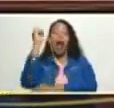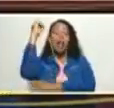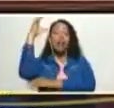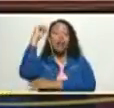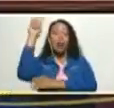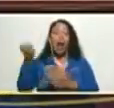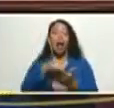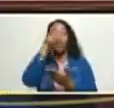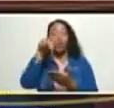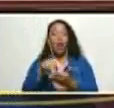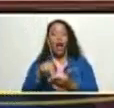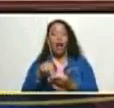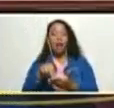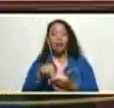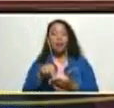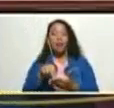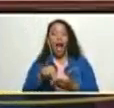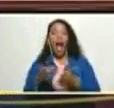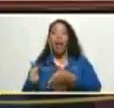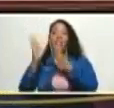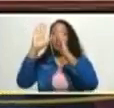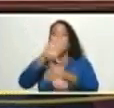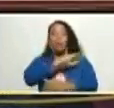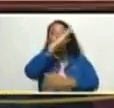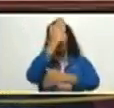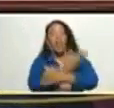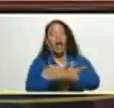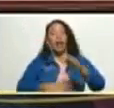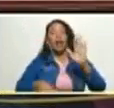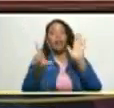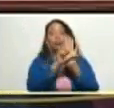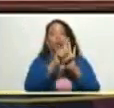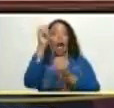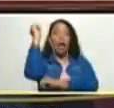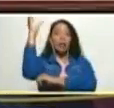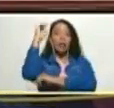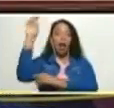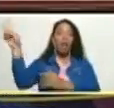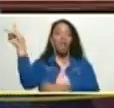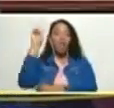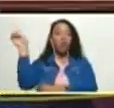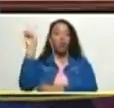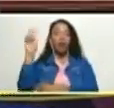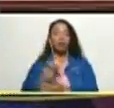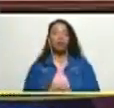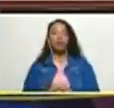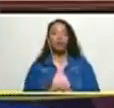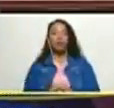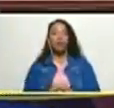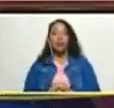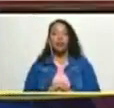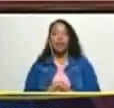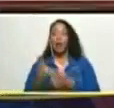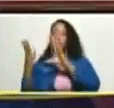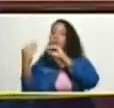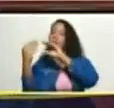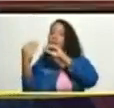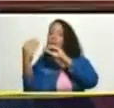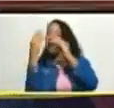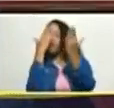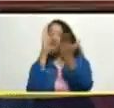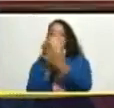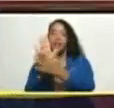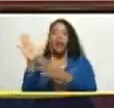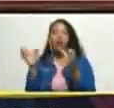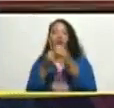Legislativo sede del poder parlamentario venezolano y entenderse con esta junta directiva